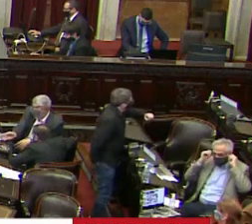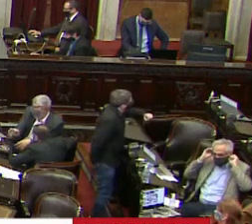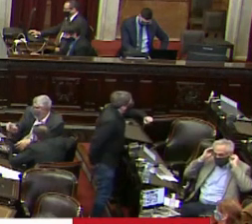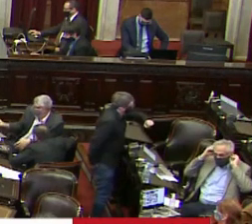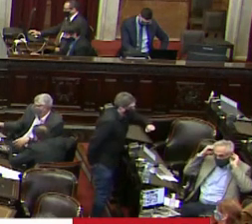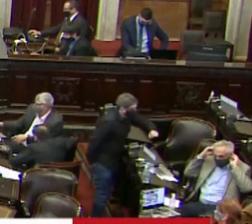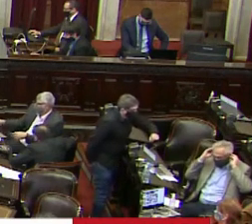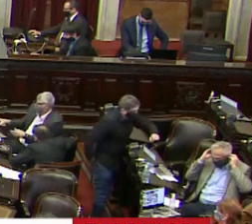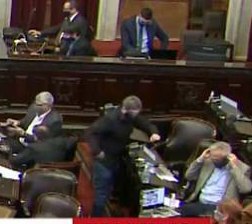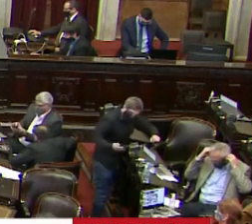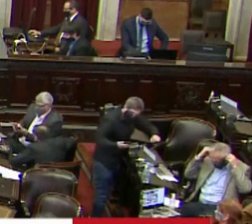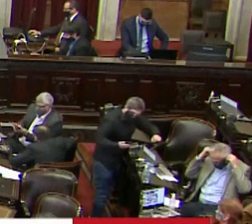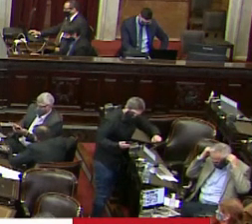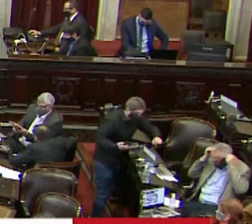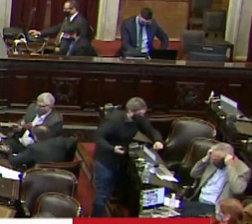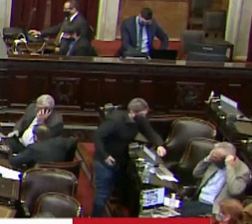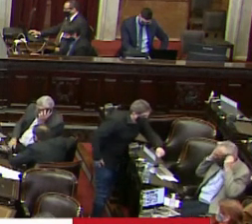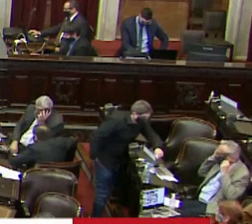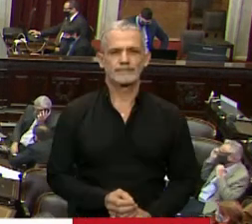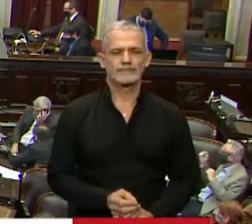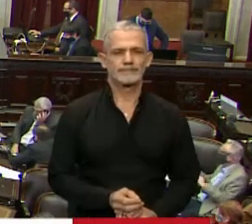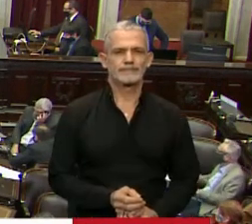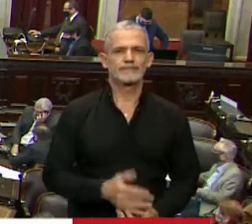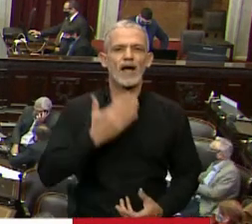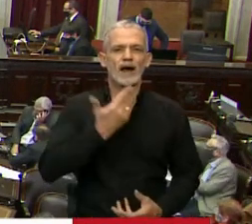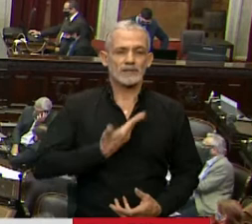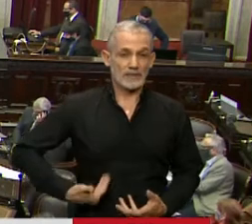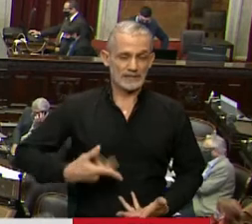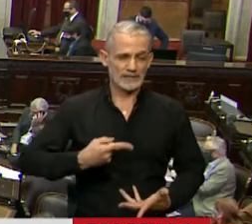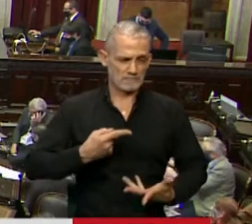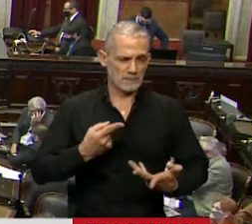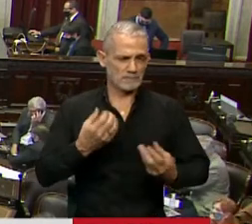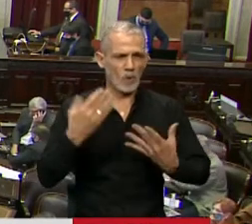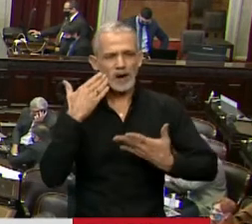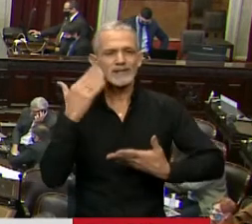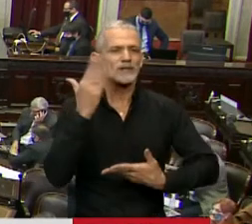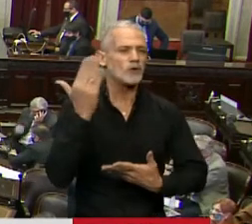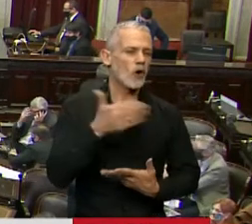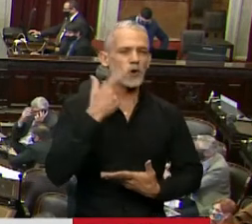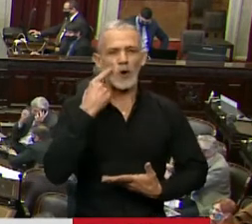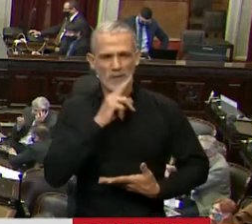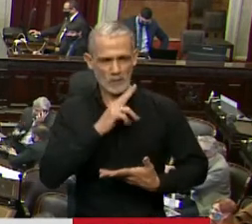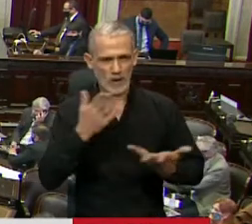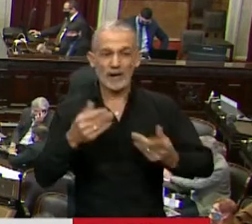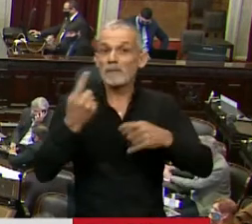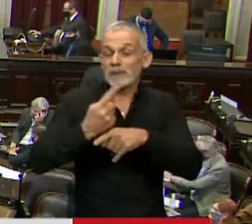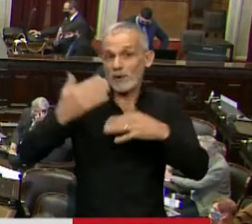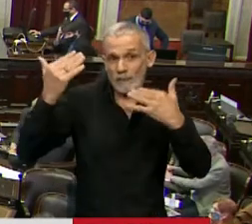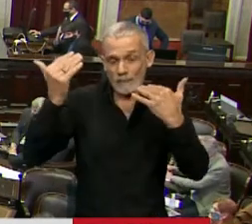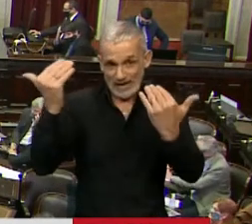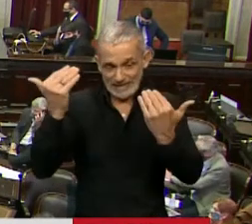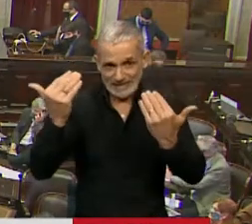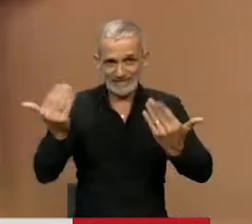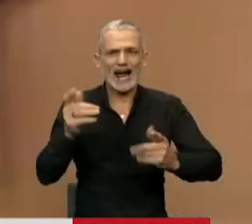Gracias, señor Presidente. Buenas tardes a todos, a todas. Bueno, en principio, quiero felicitar